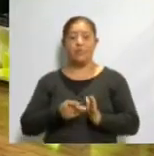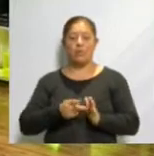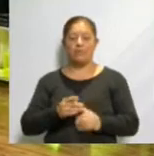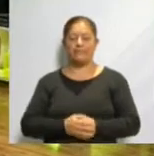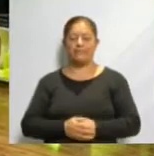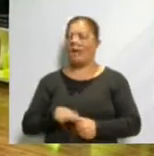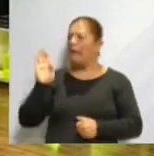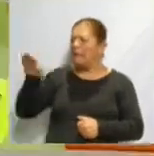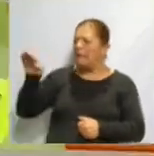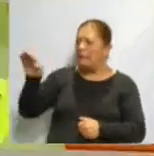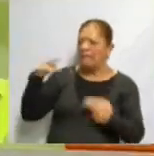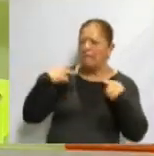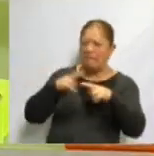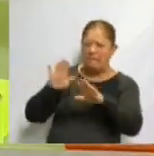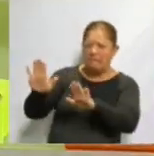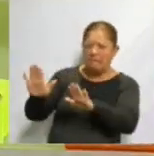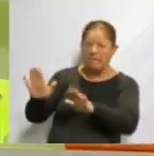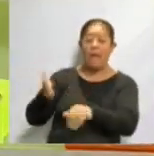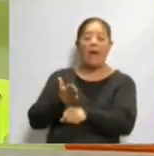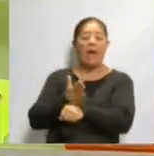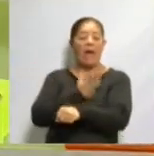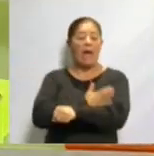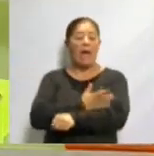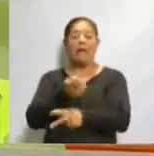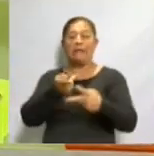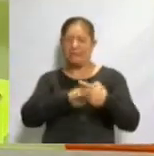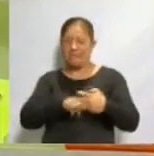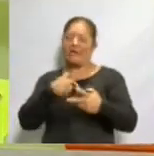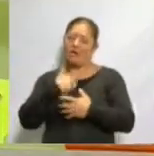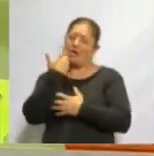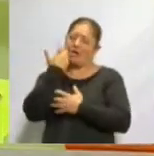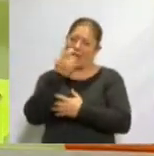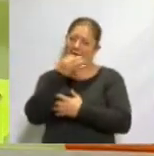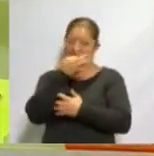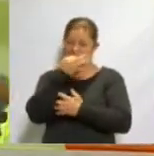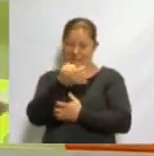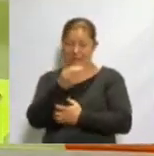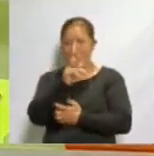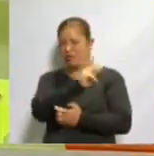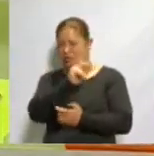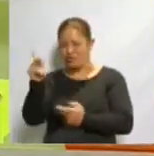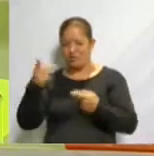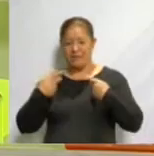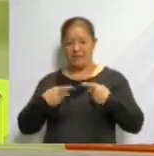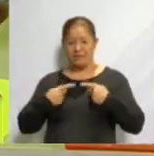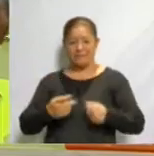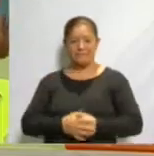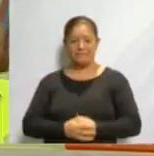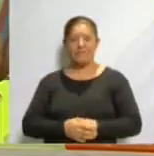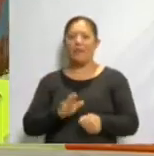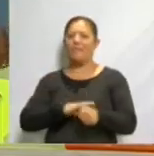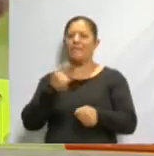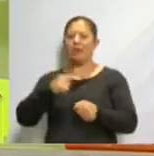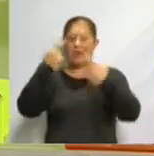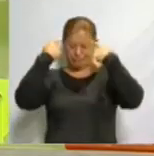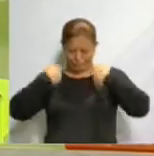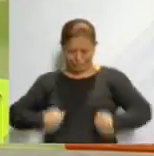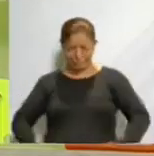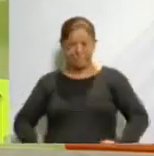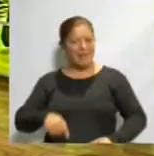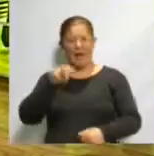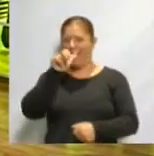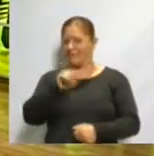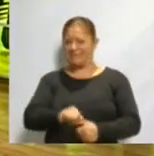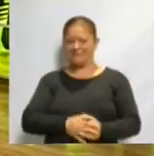maestro, maestro, antes de iniciar me gustaría que les comentara a nuestra queridísima audiencia por qué estamos vestidos así.